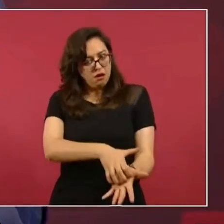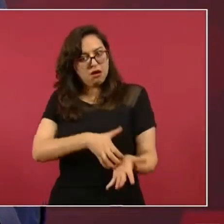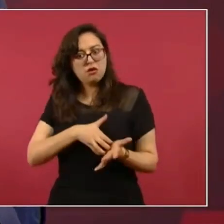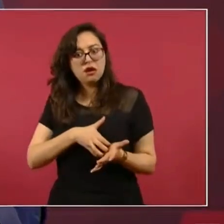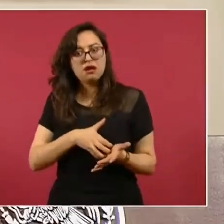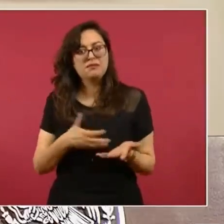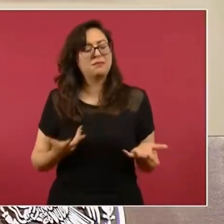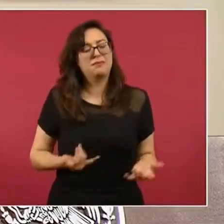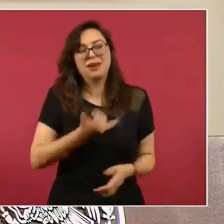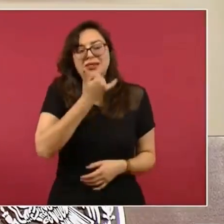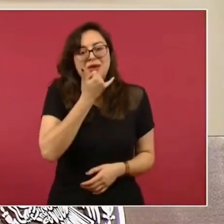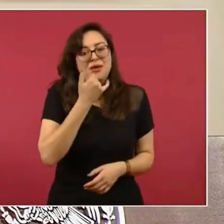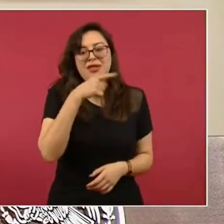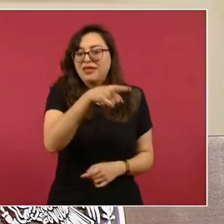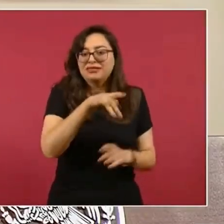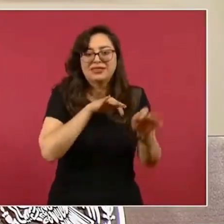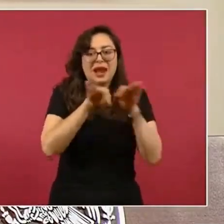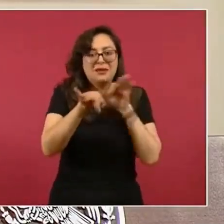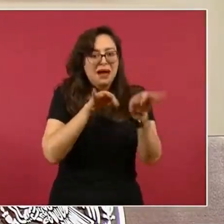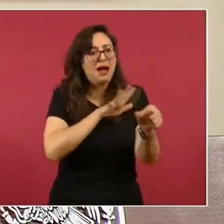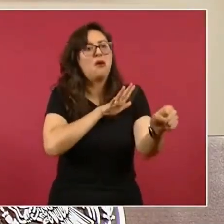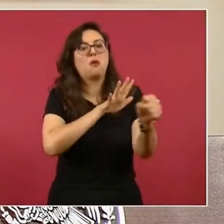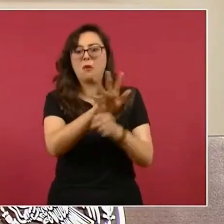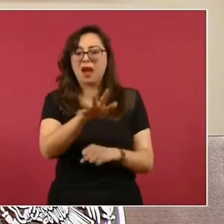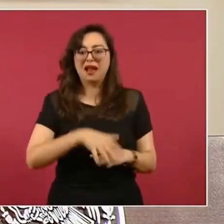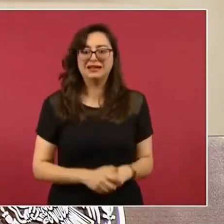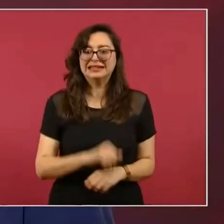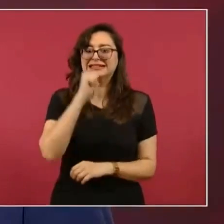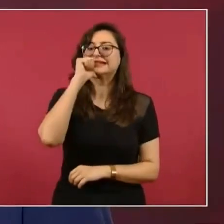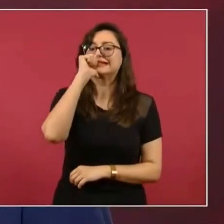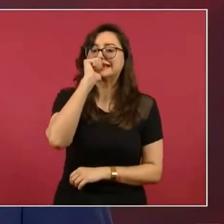Esos. Nada más. De lunes. A viernes.